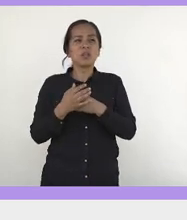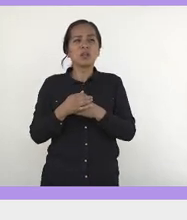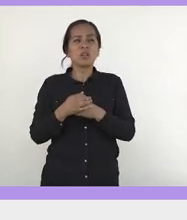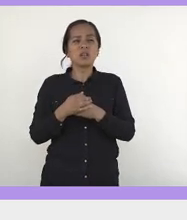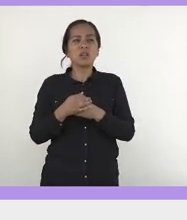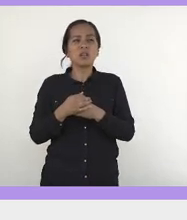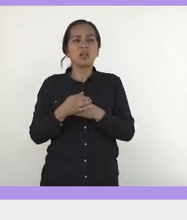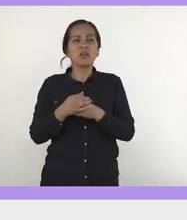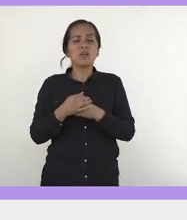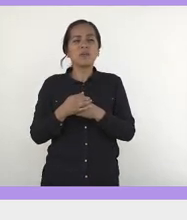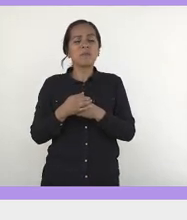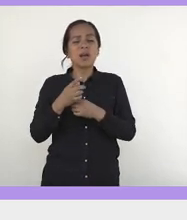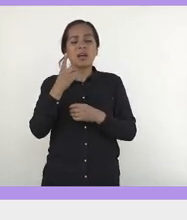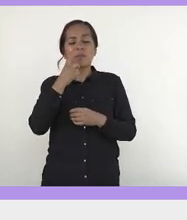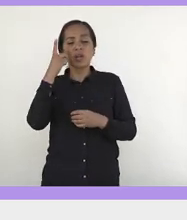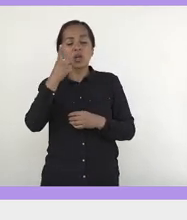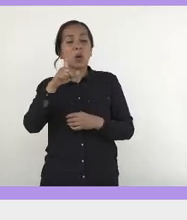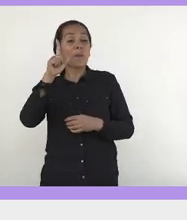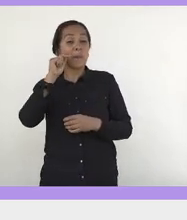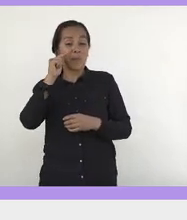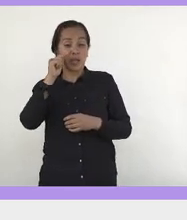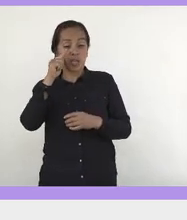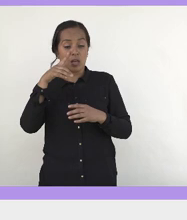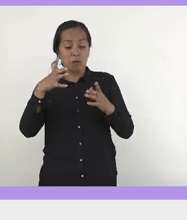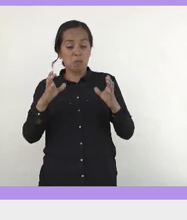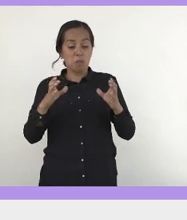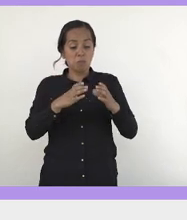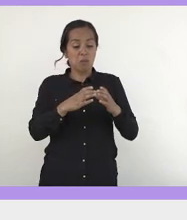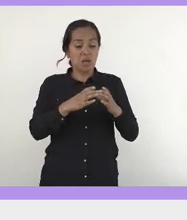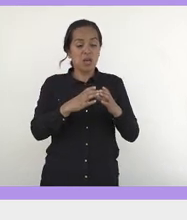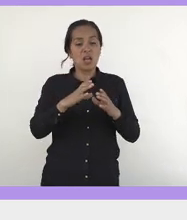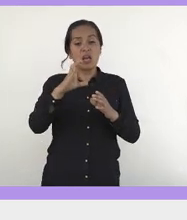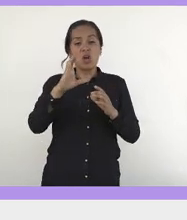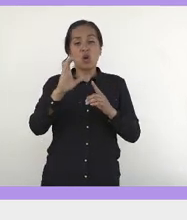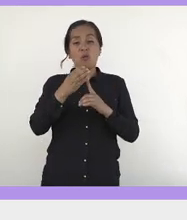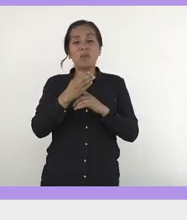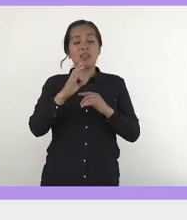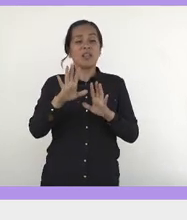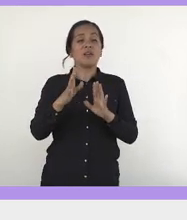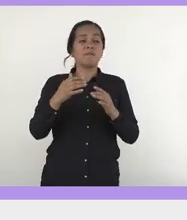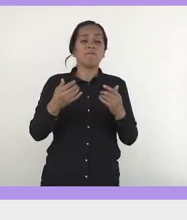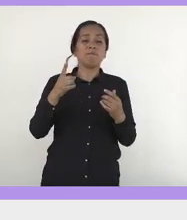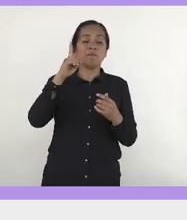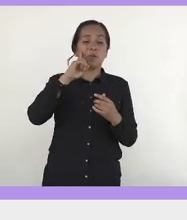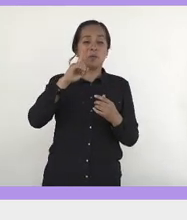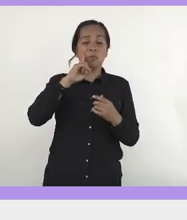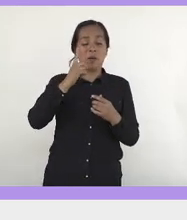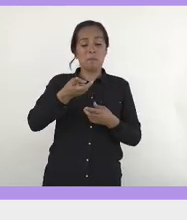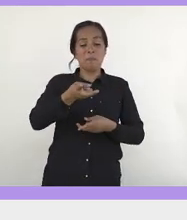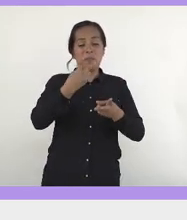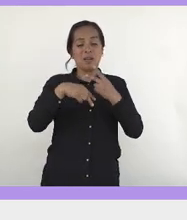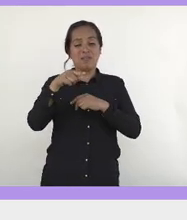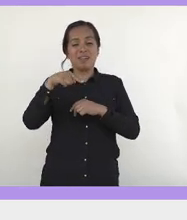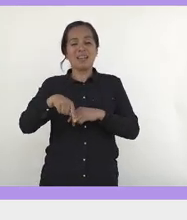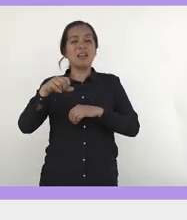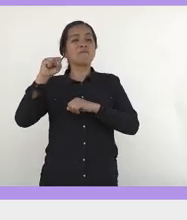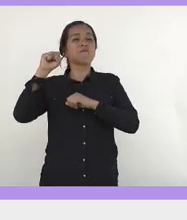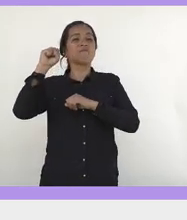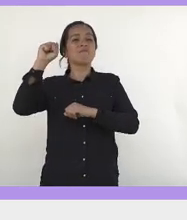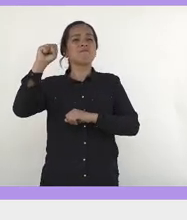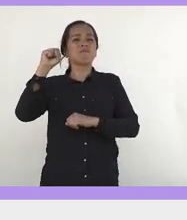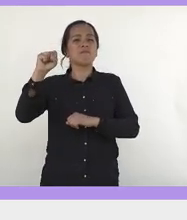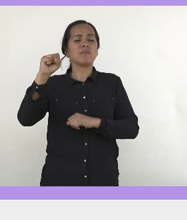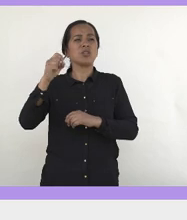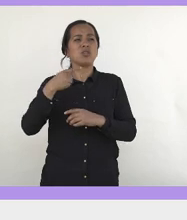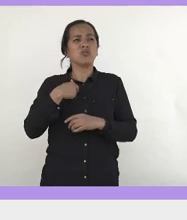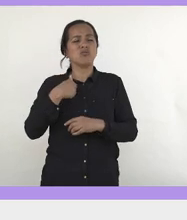mañana van a ir las chicas del comité feminista, de prepa y secundaria, van a venir al kinder a marchar. entonces como que él me